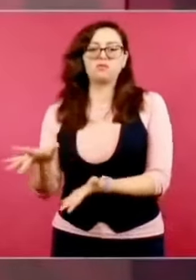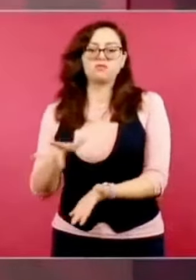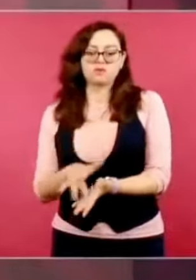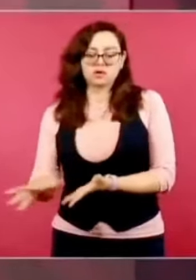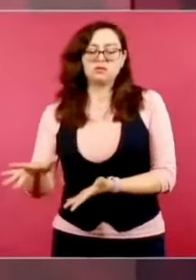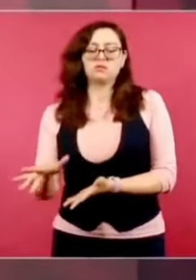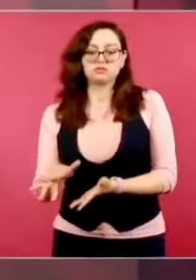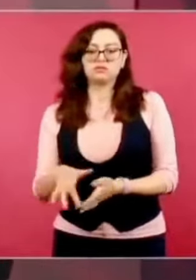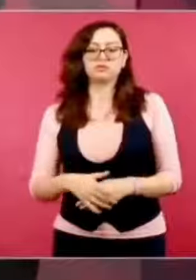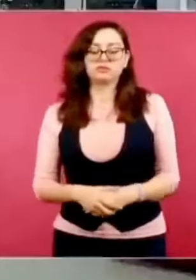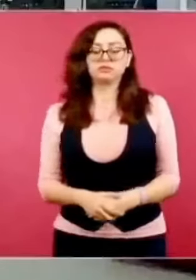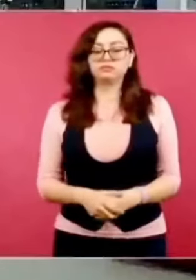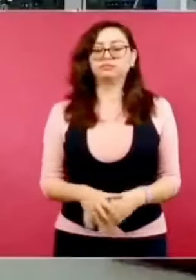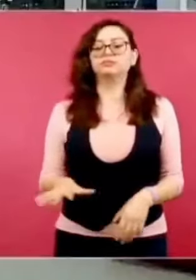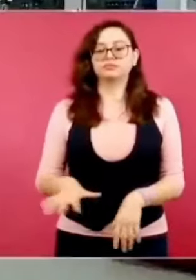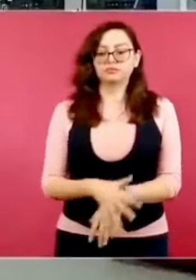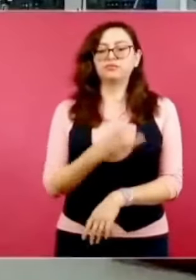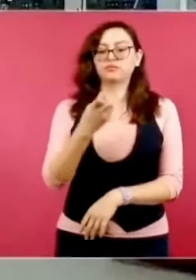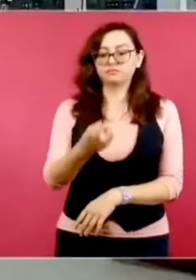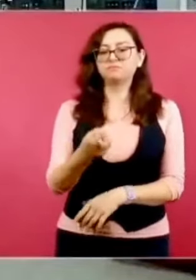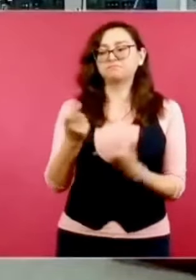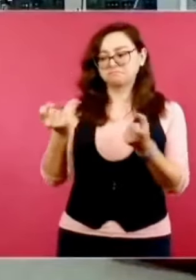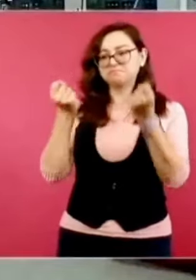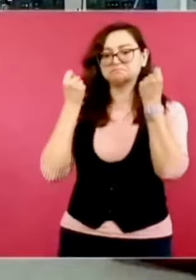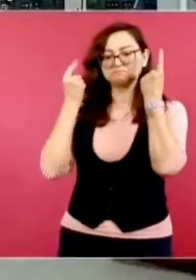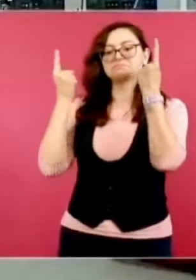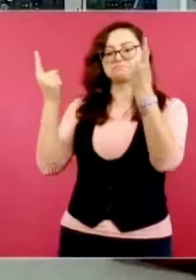Por eso les tenemos muchas consideraciones.